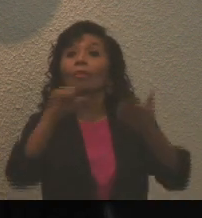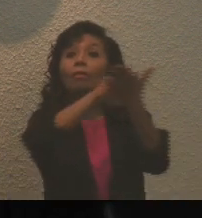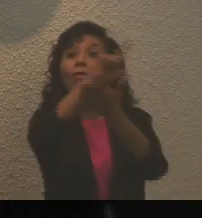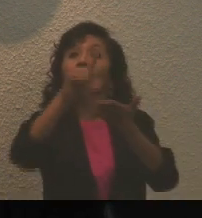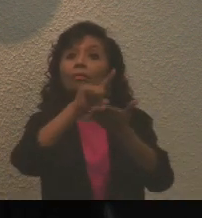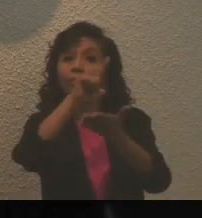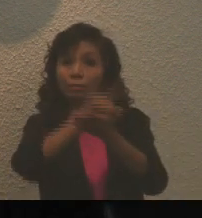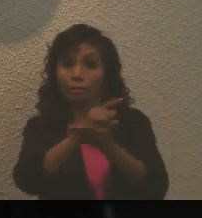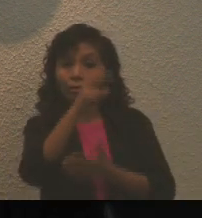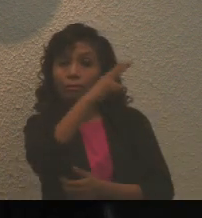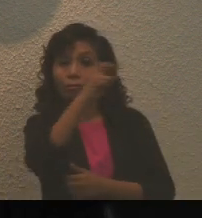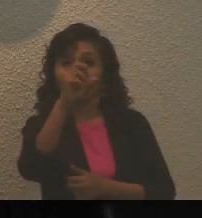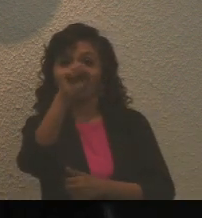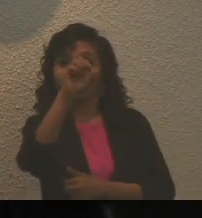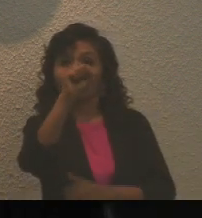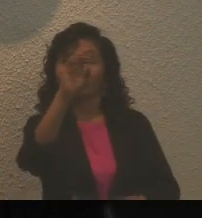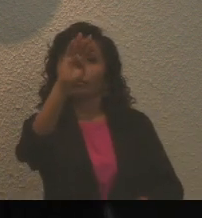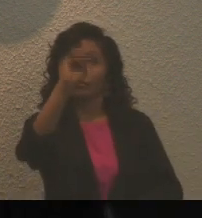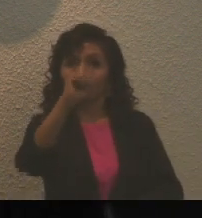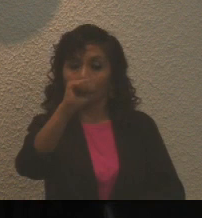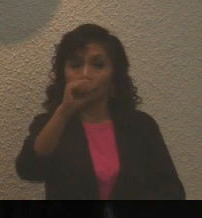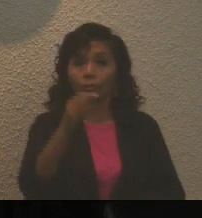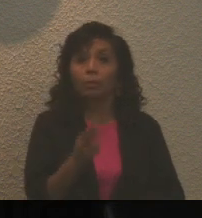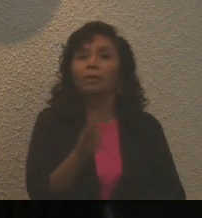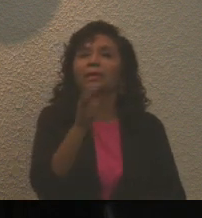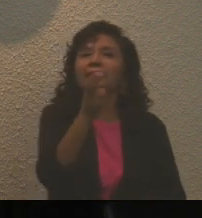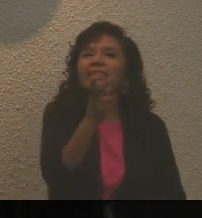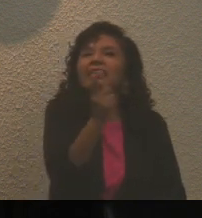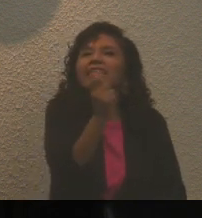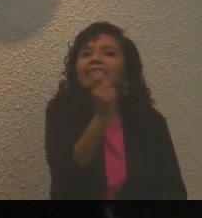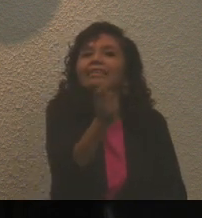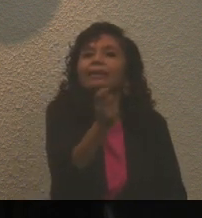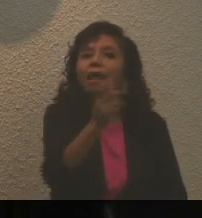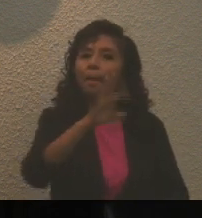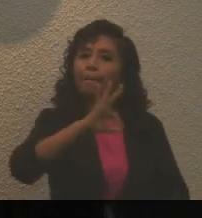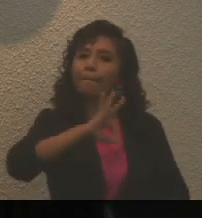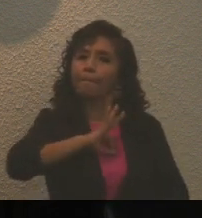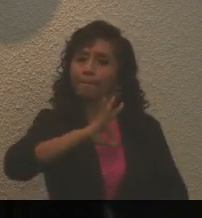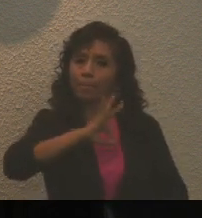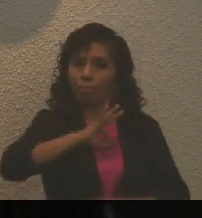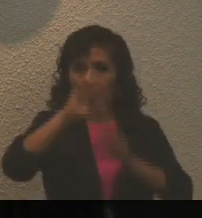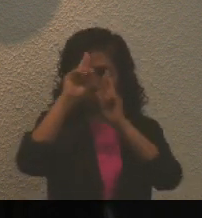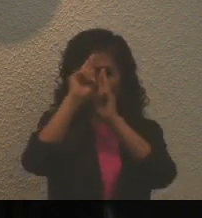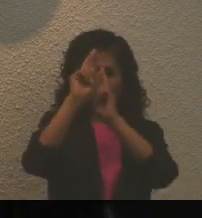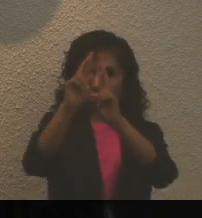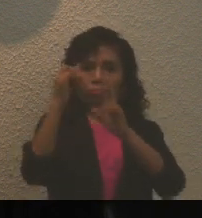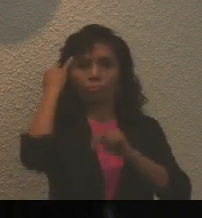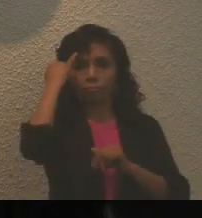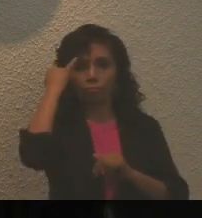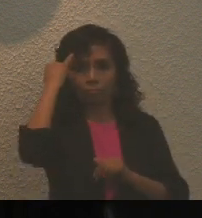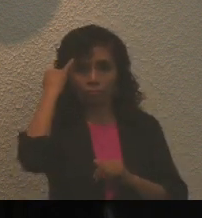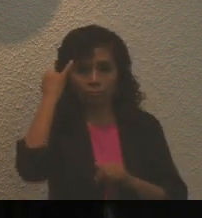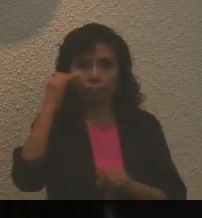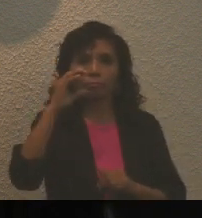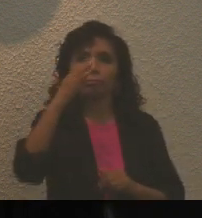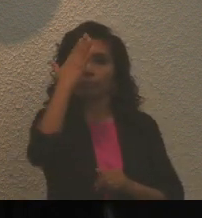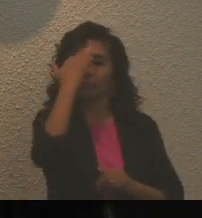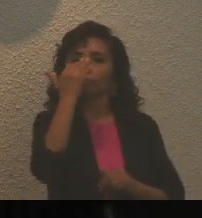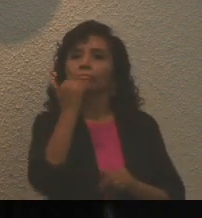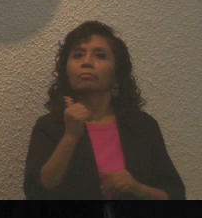269, por el que se instituye la medalla al mérito indígena maya Cecilio Chi.